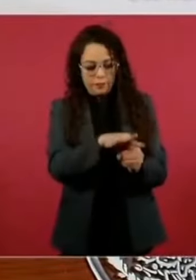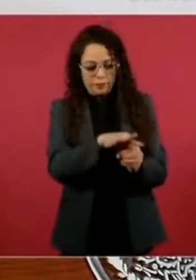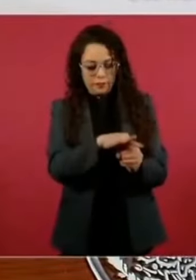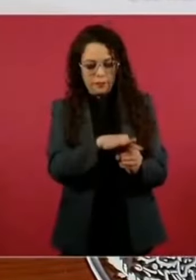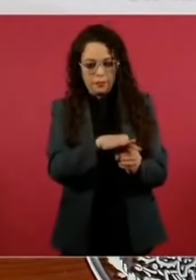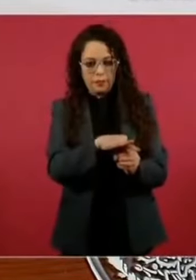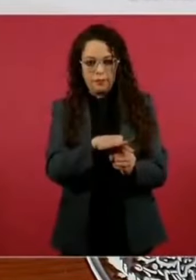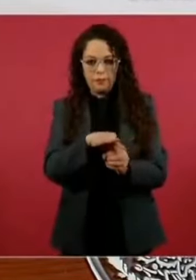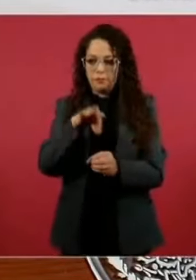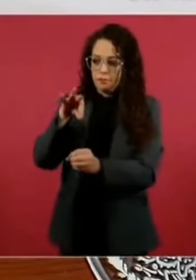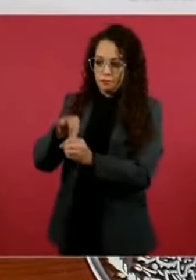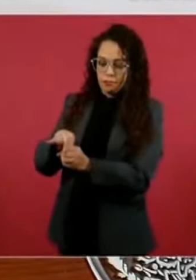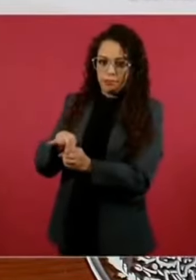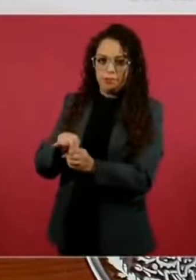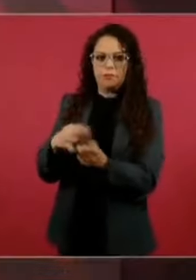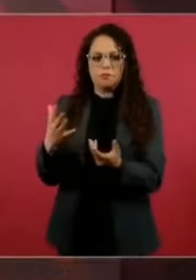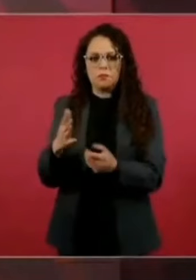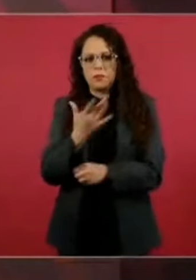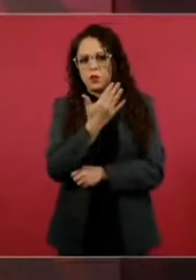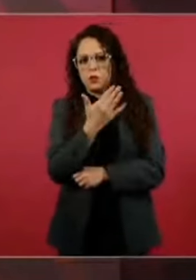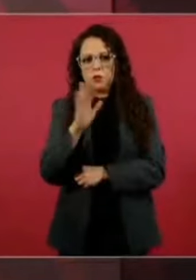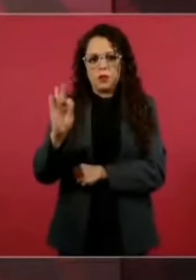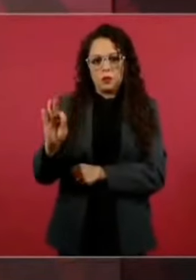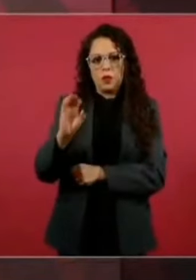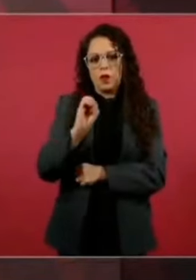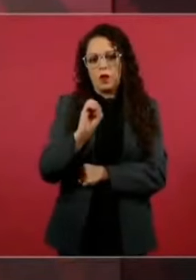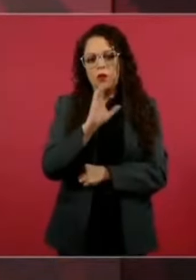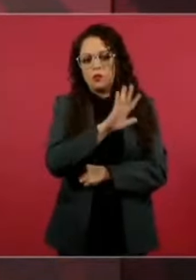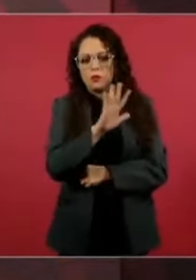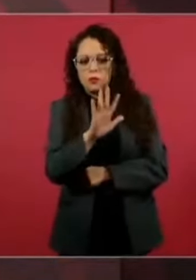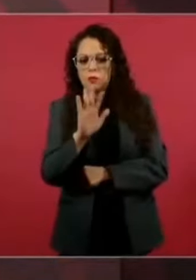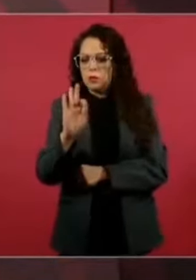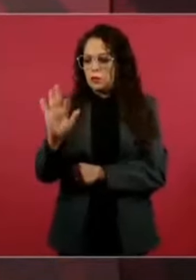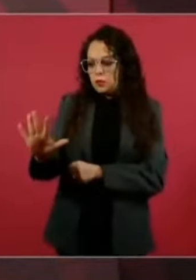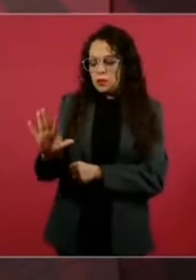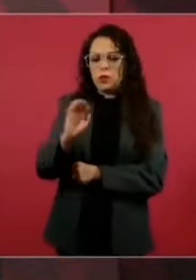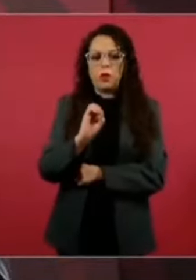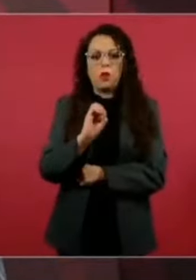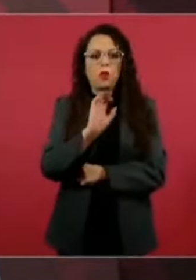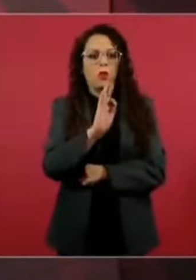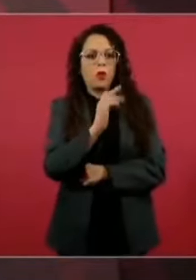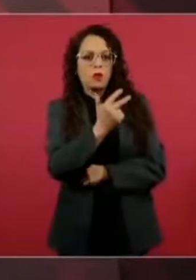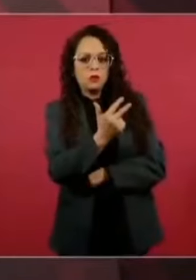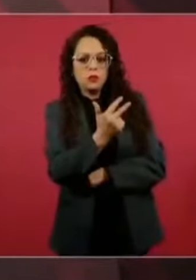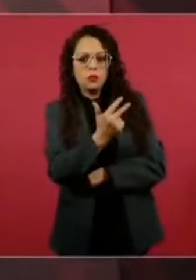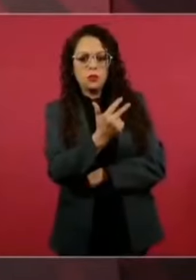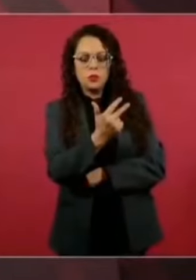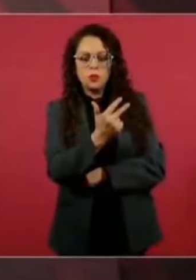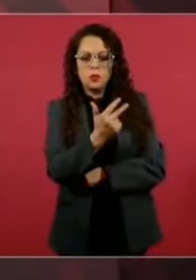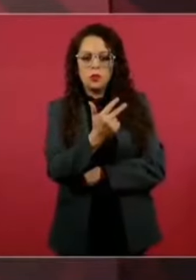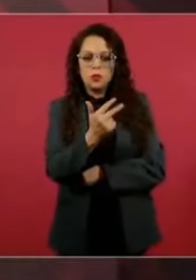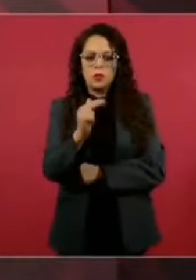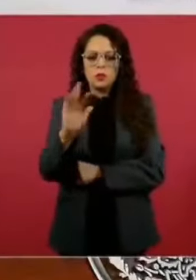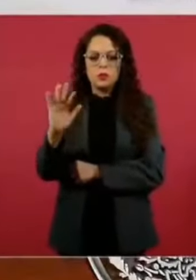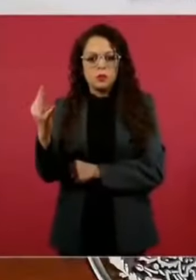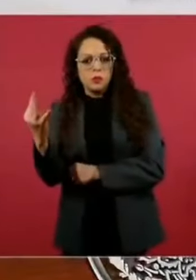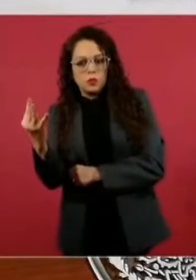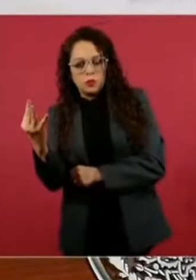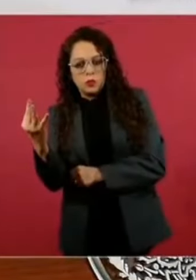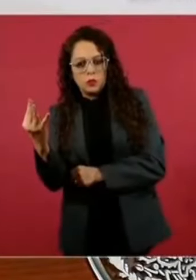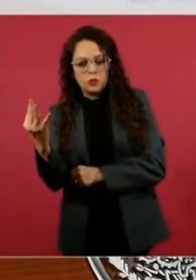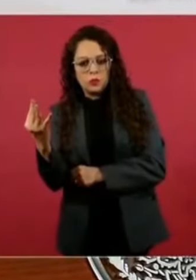-55, o 48-54.